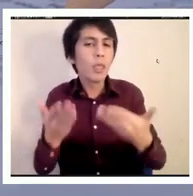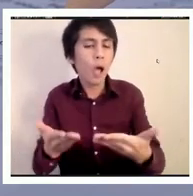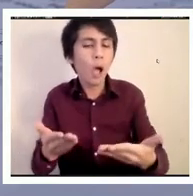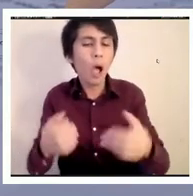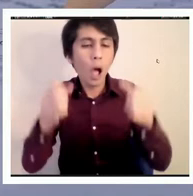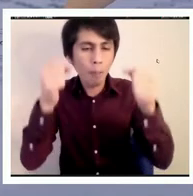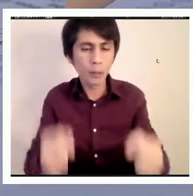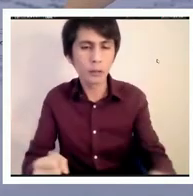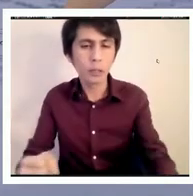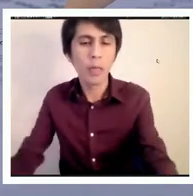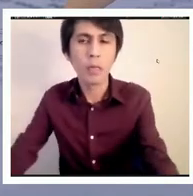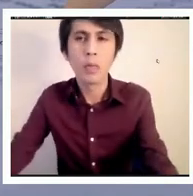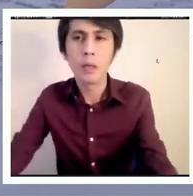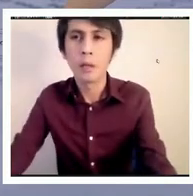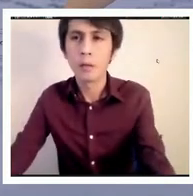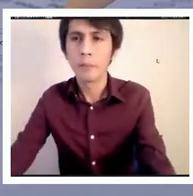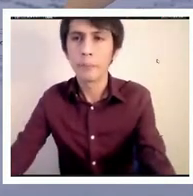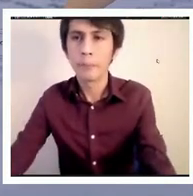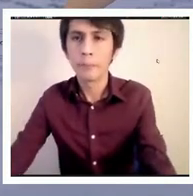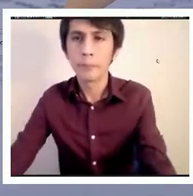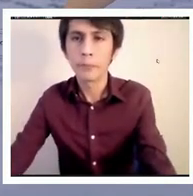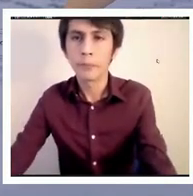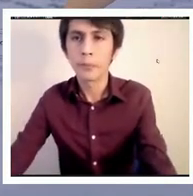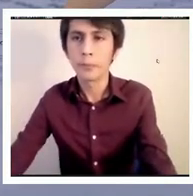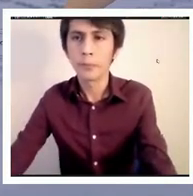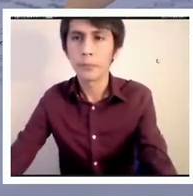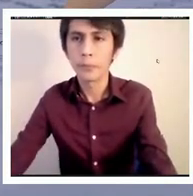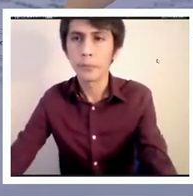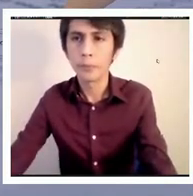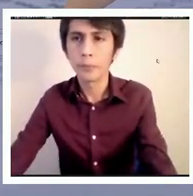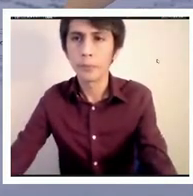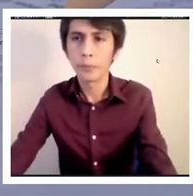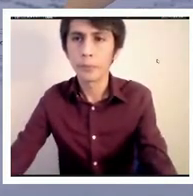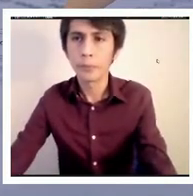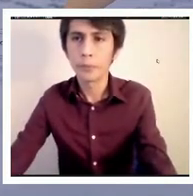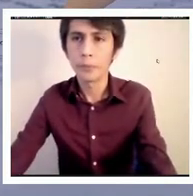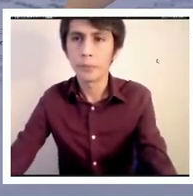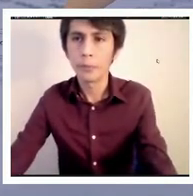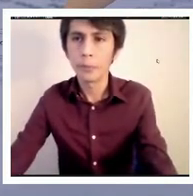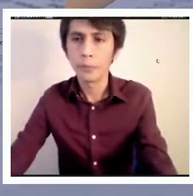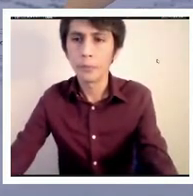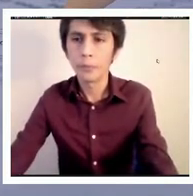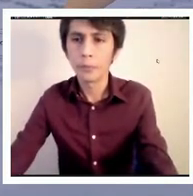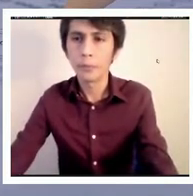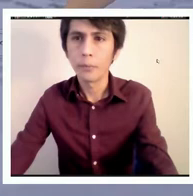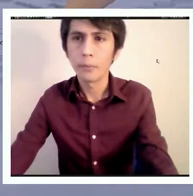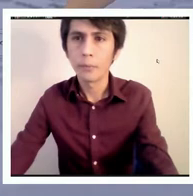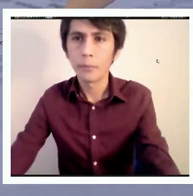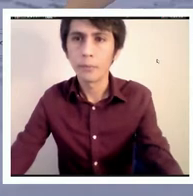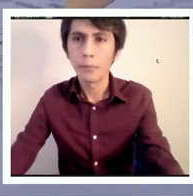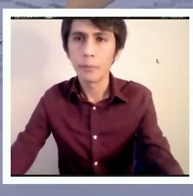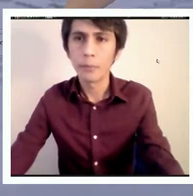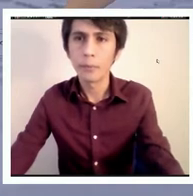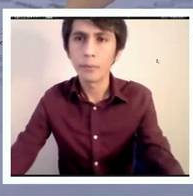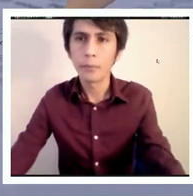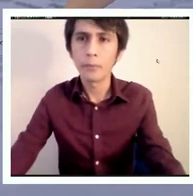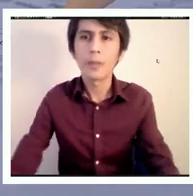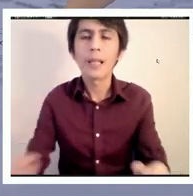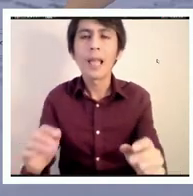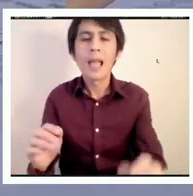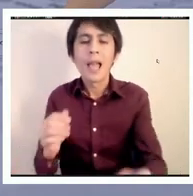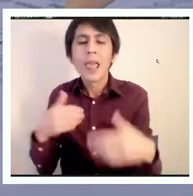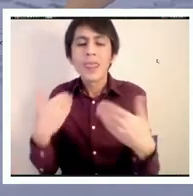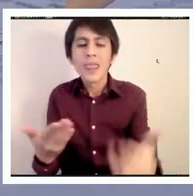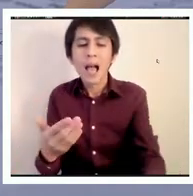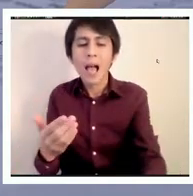y la oportunidad de lo que ella llama contarles la verdad en vez de tratar de engañarlos a través